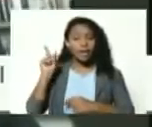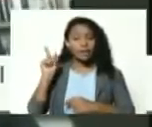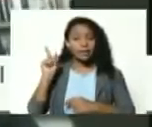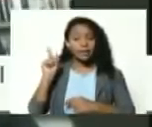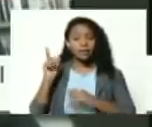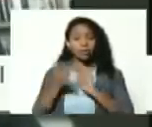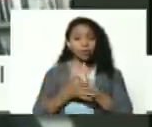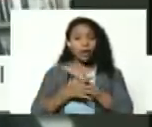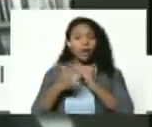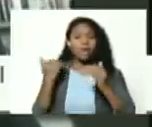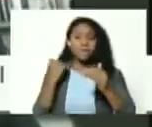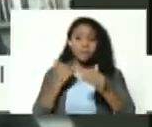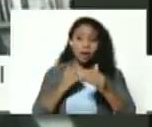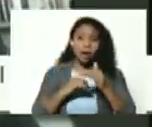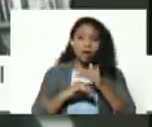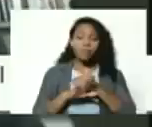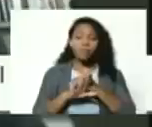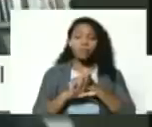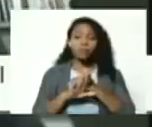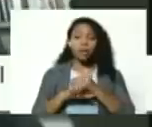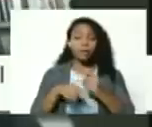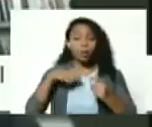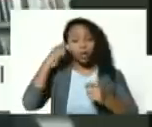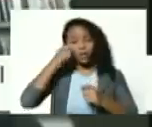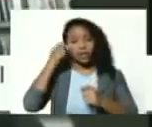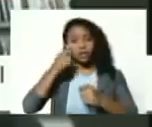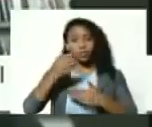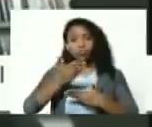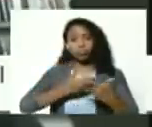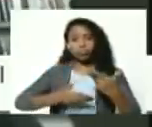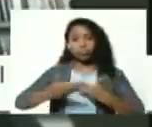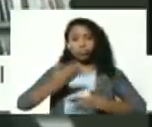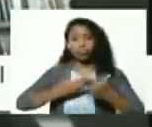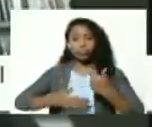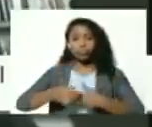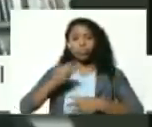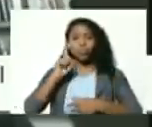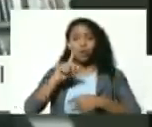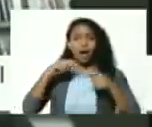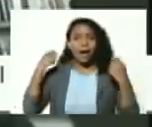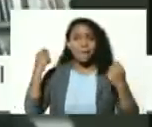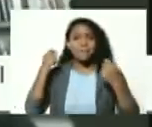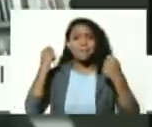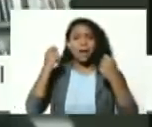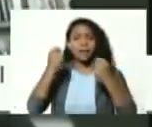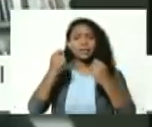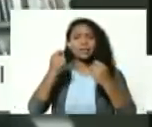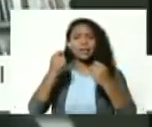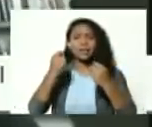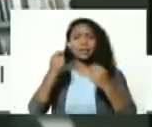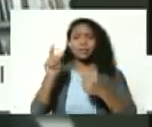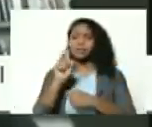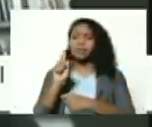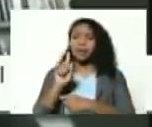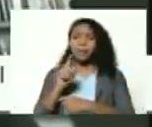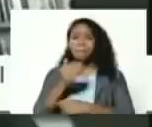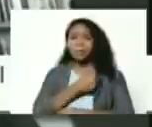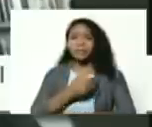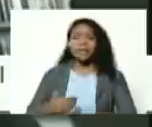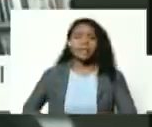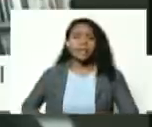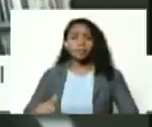vamos para los medios cooperativos una campaña sin presidente presidente